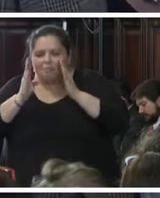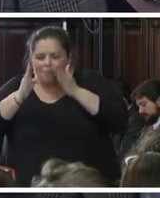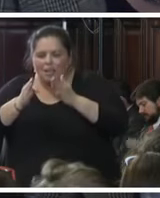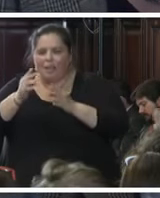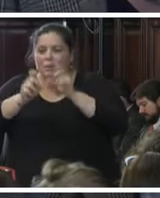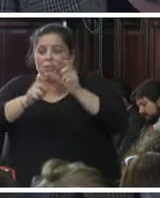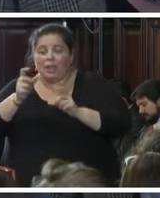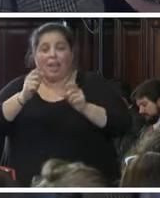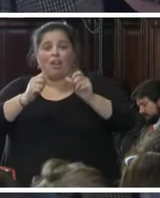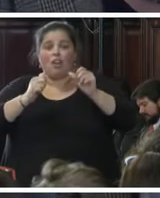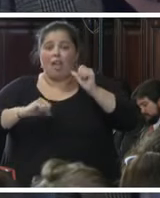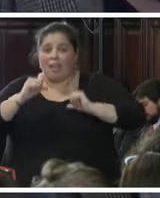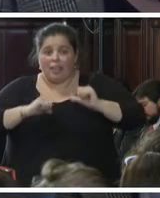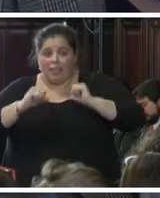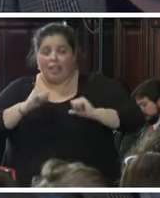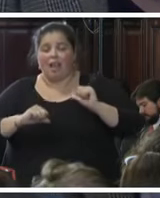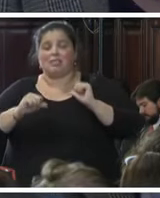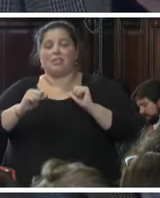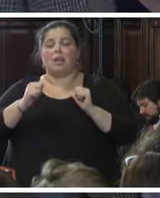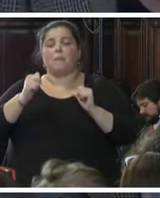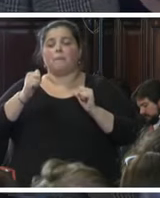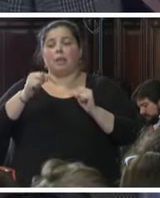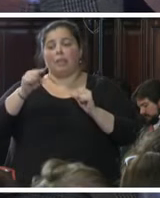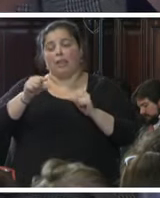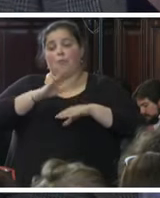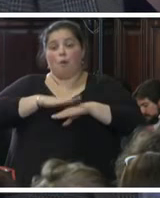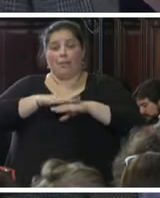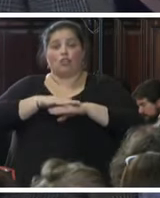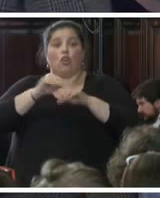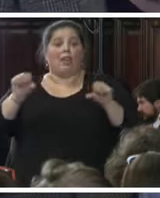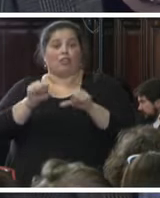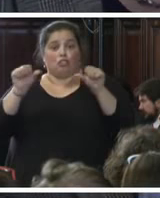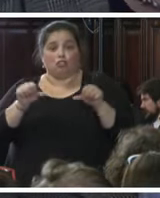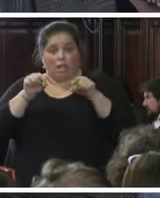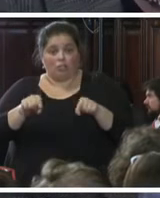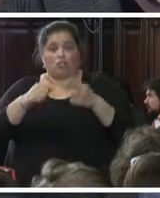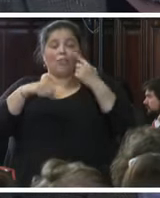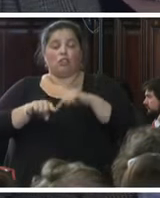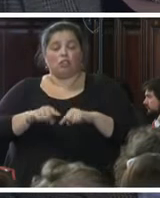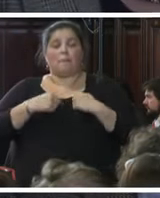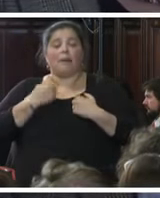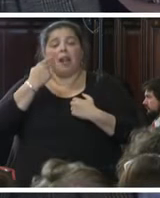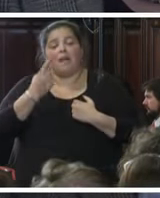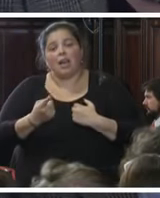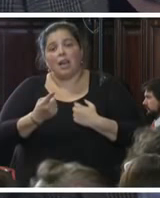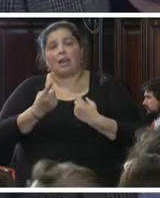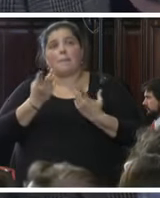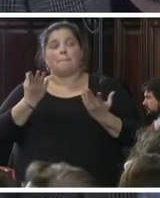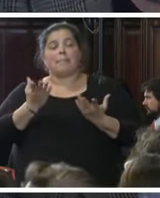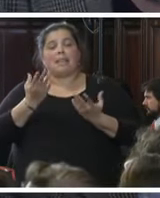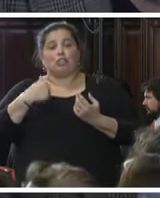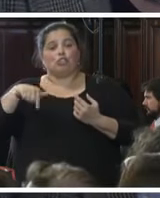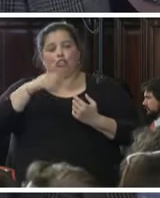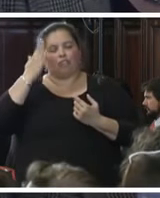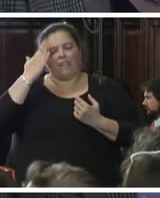en estos en los momentos de estos hechos entonces para ver pues cómo y sabemos que en la